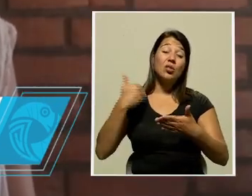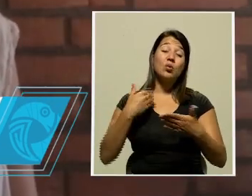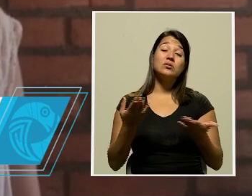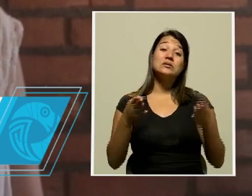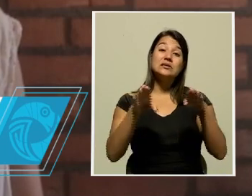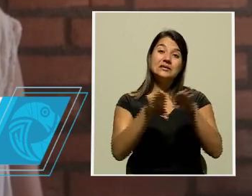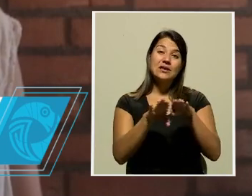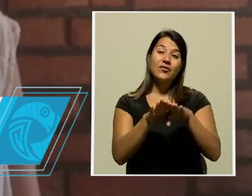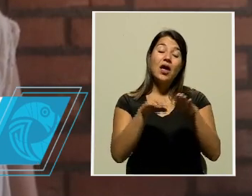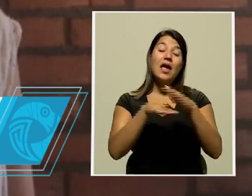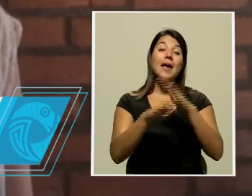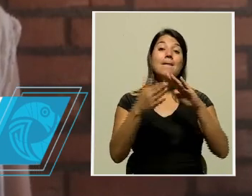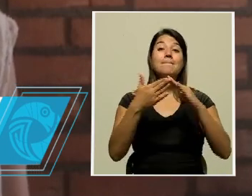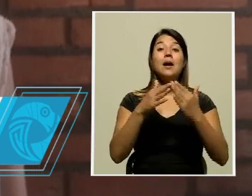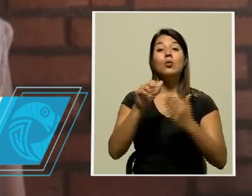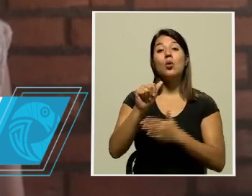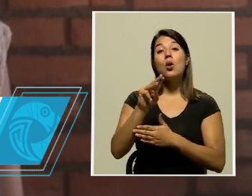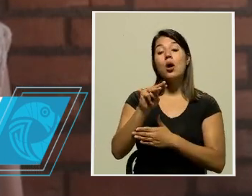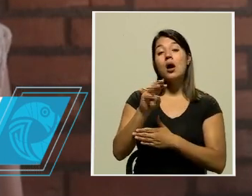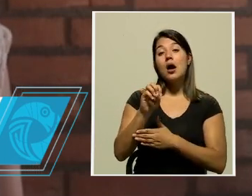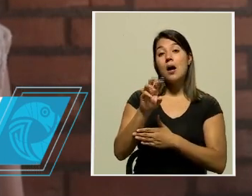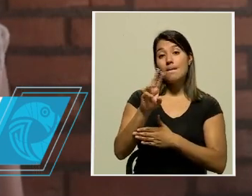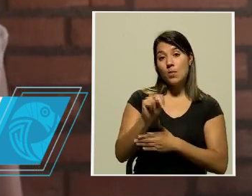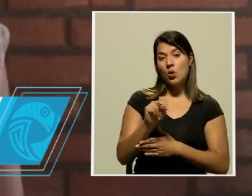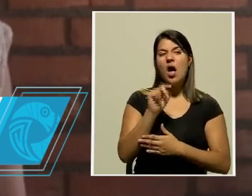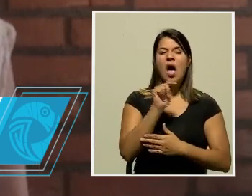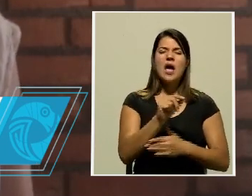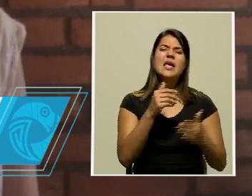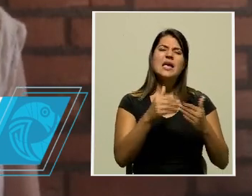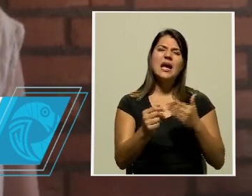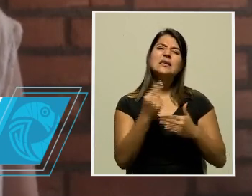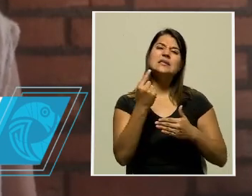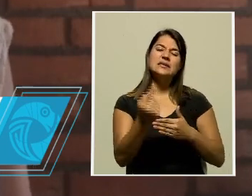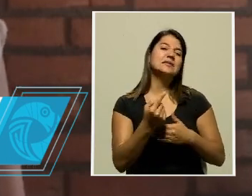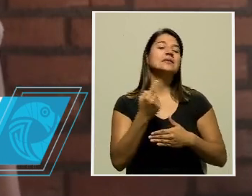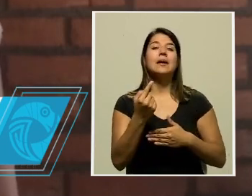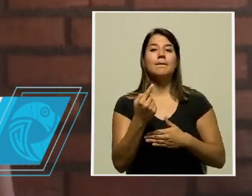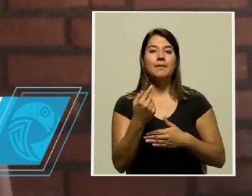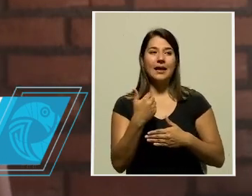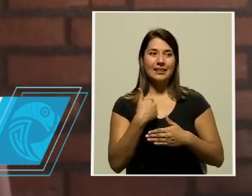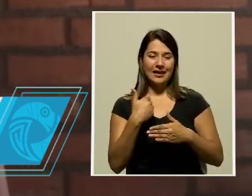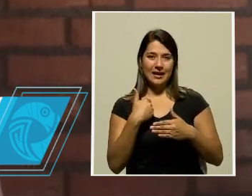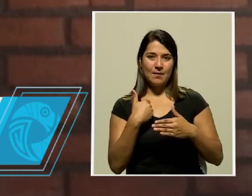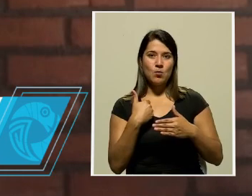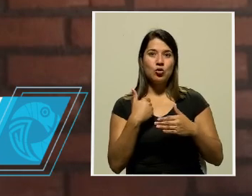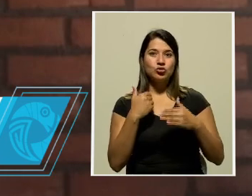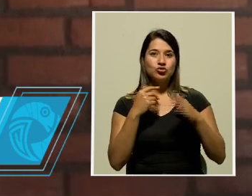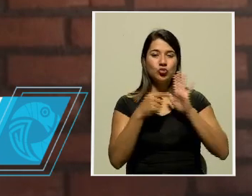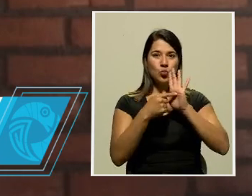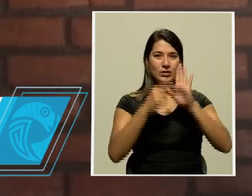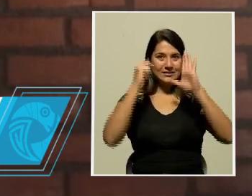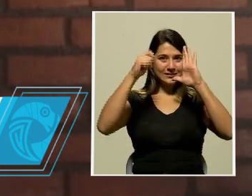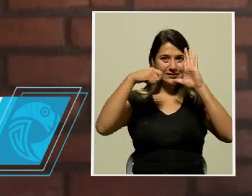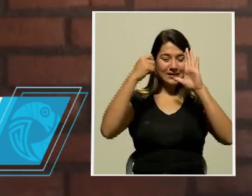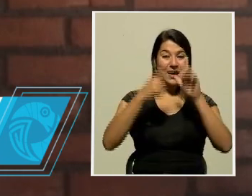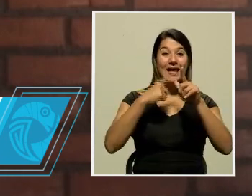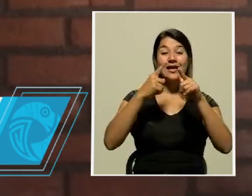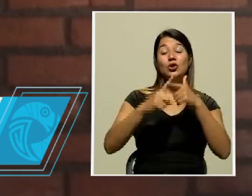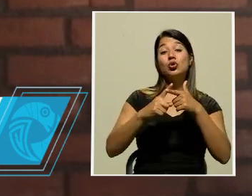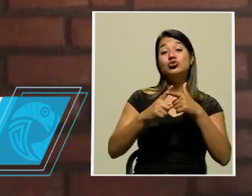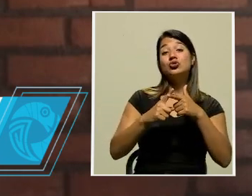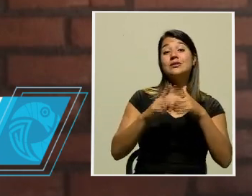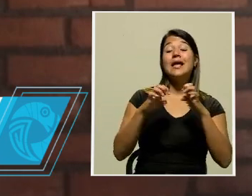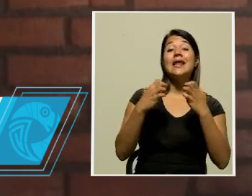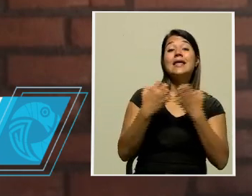Miralles en Barrio Món San José, espacio donde por lo general tenemos nuestras citas cinéfilas, con lo cual el equipo de Preámbulo ideó